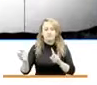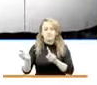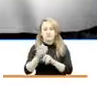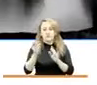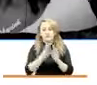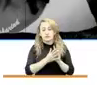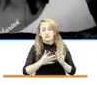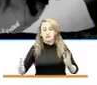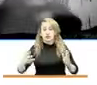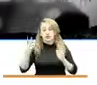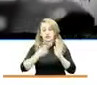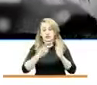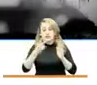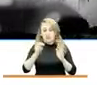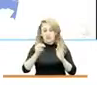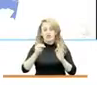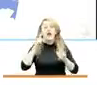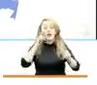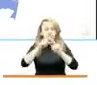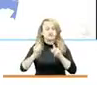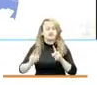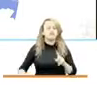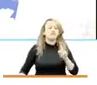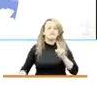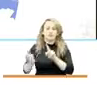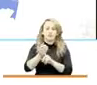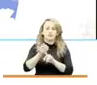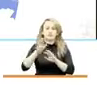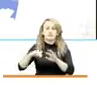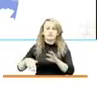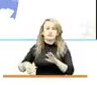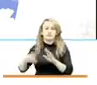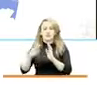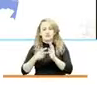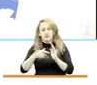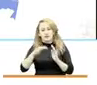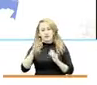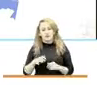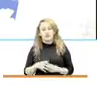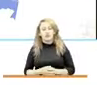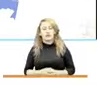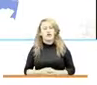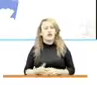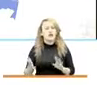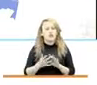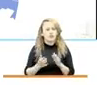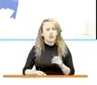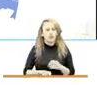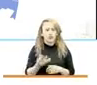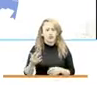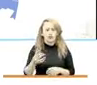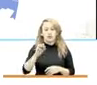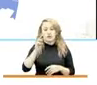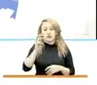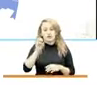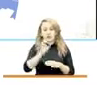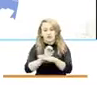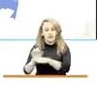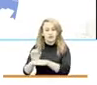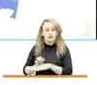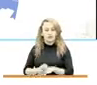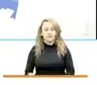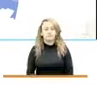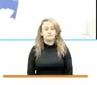se logró dar cumplimiento a la meta rezagada de 2019 correspondiente a ocho entidades territoriales.